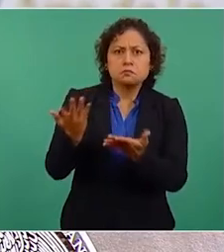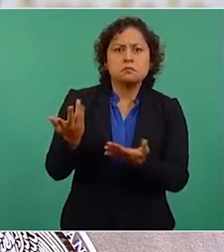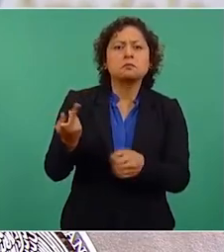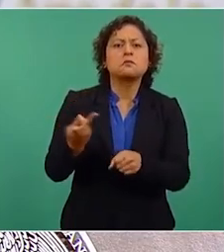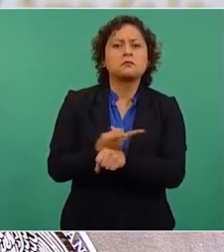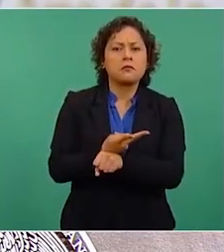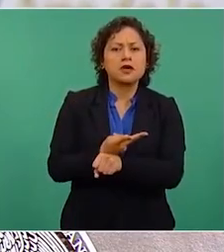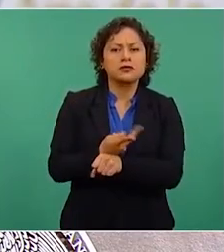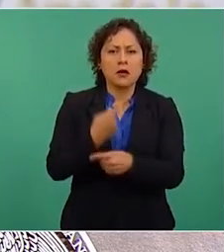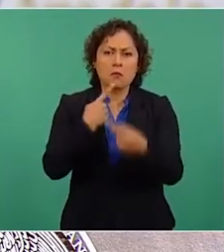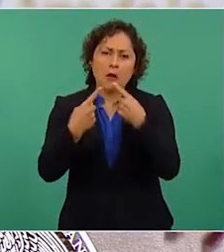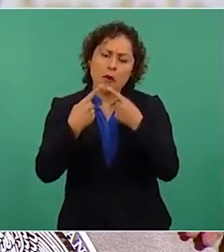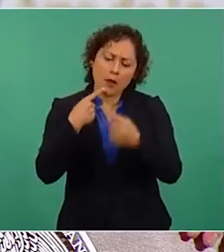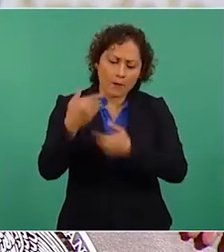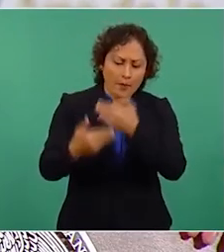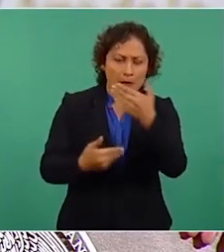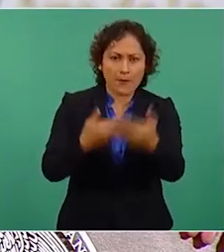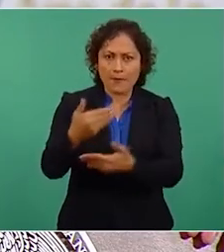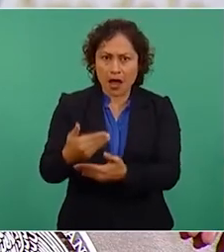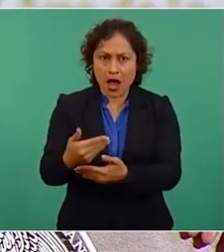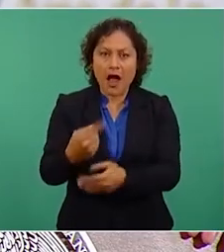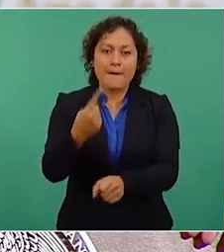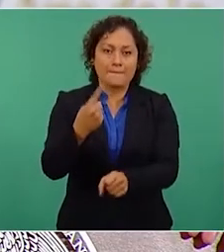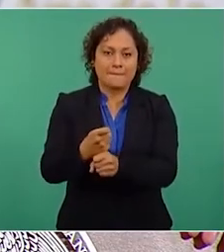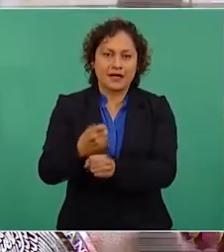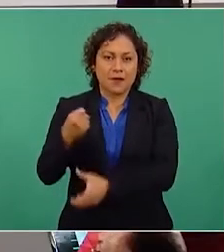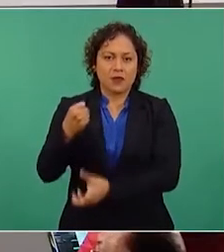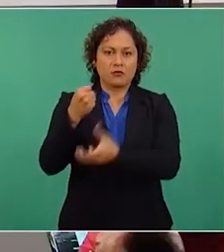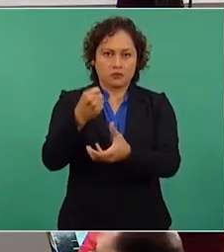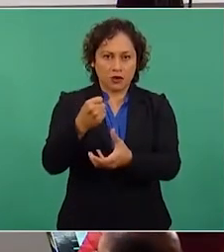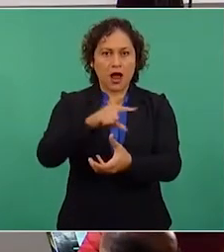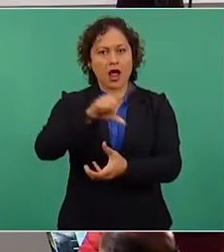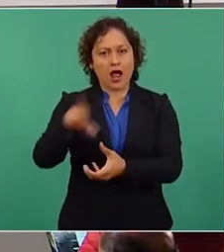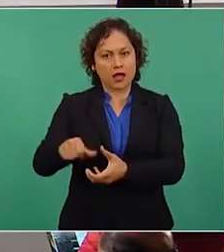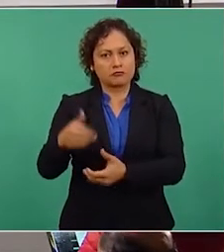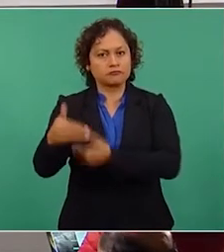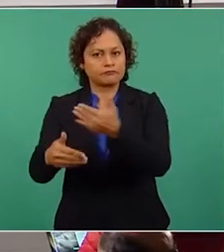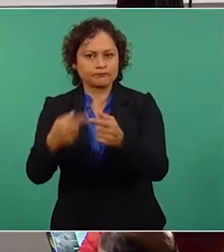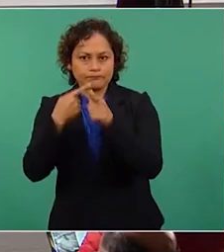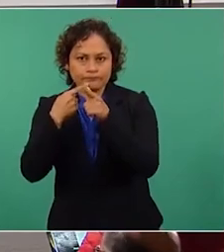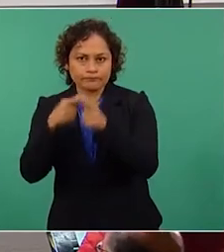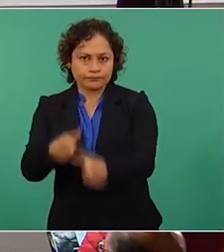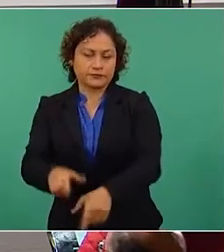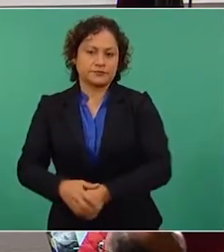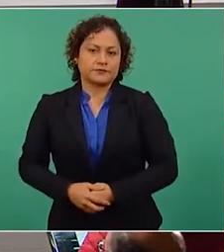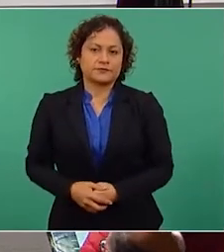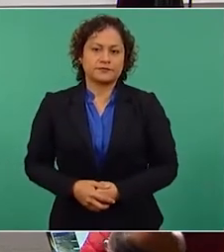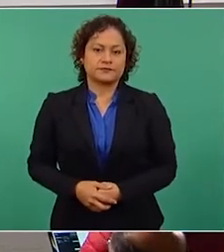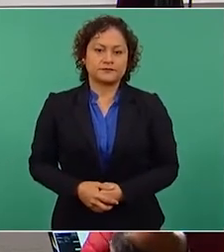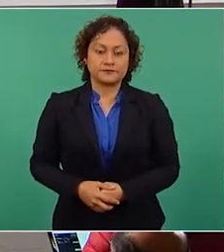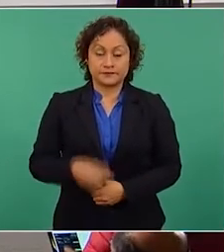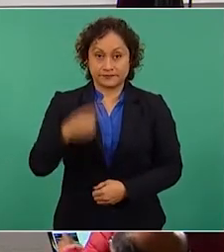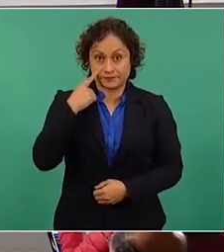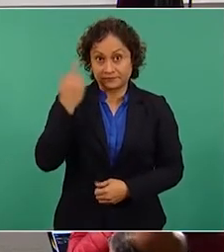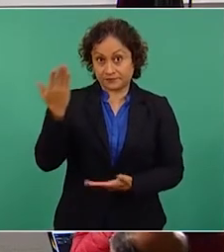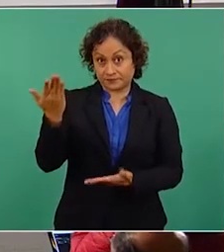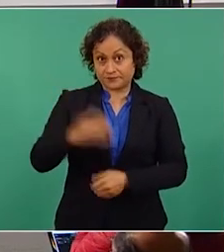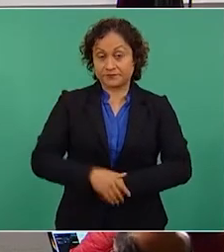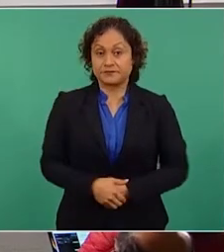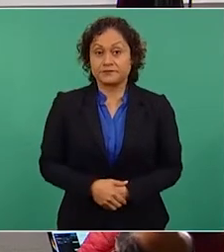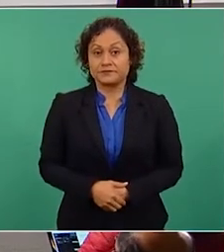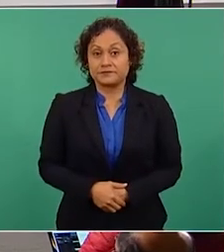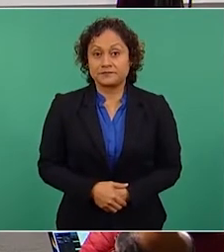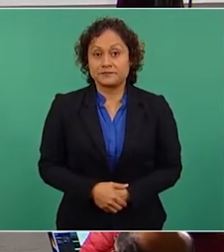una vez concluida la aprobación del presupuesto. Aquí podemos ver la nota y juzguen ustedes.